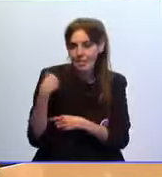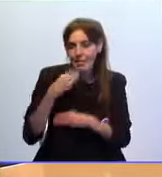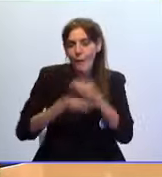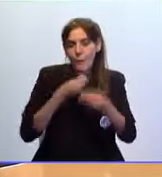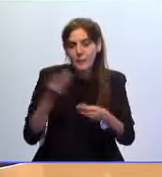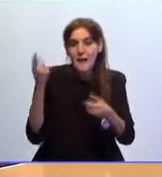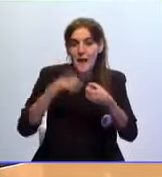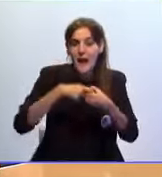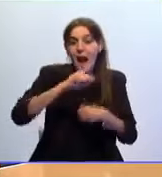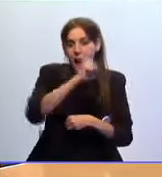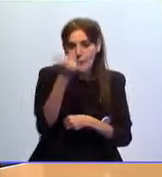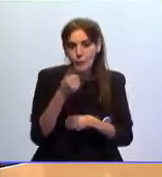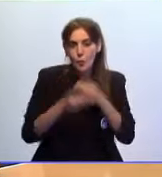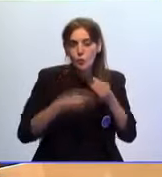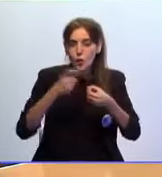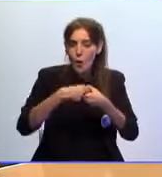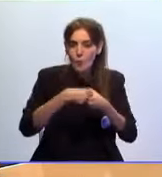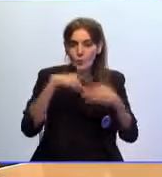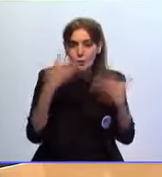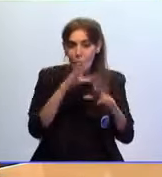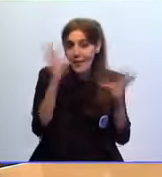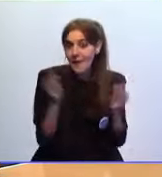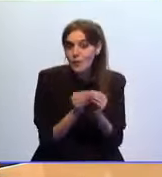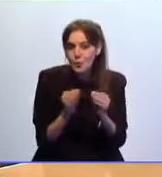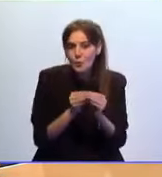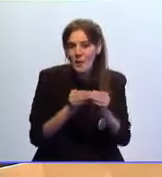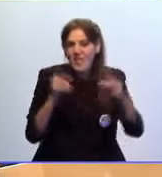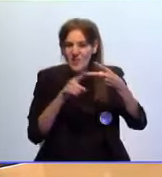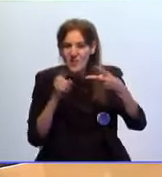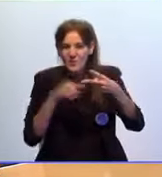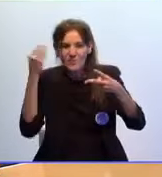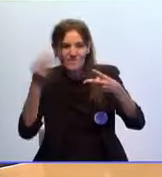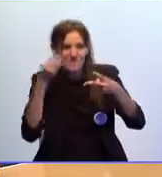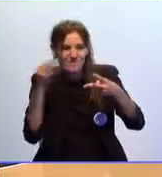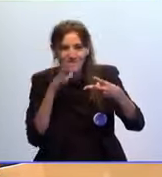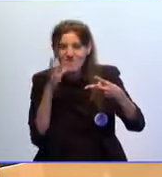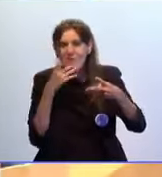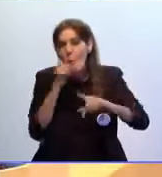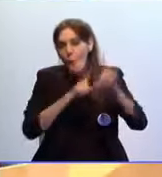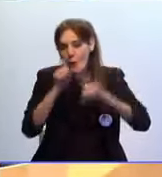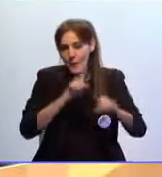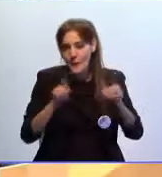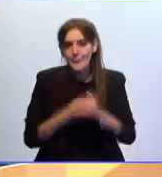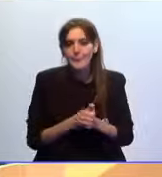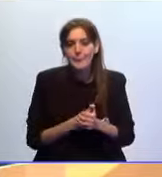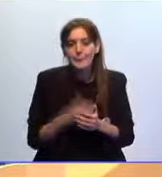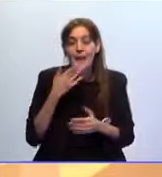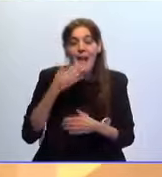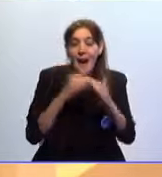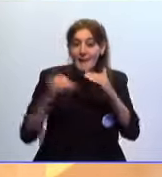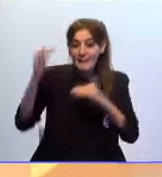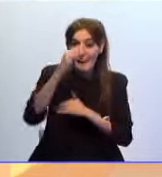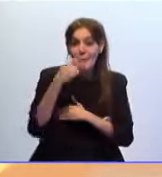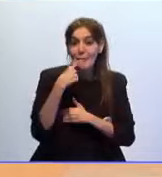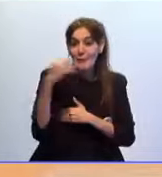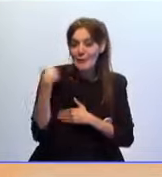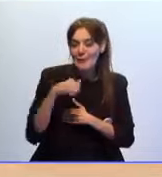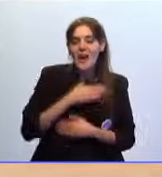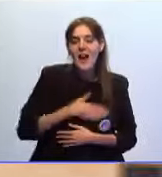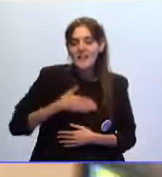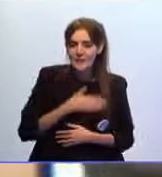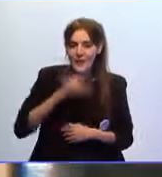que es apto y válido para el puesto, por lo tanto, lo otro era simplemente una traba. Alejandro Ramírez ha expresado su